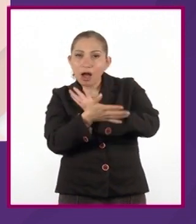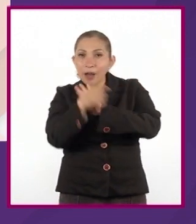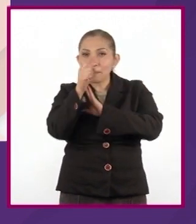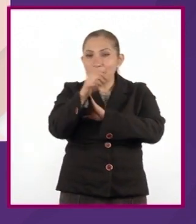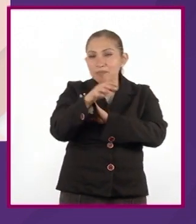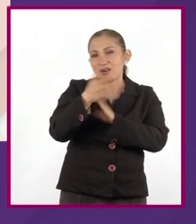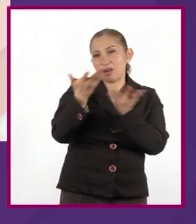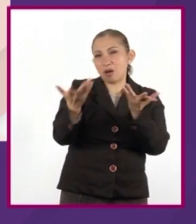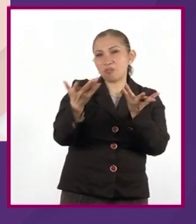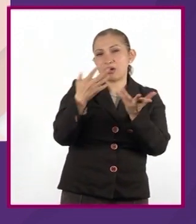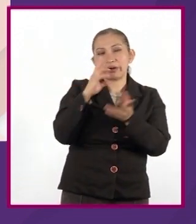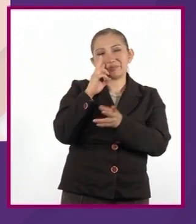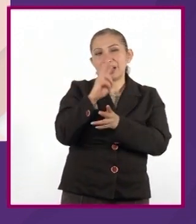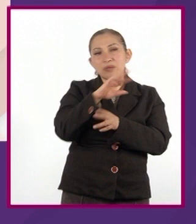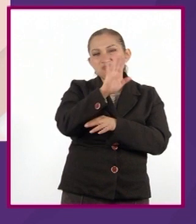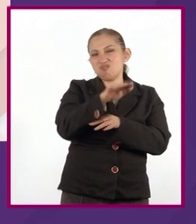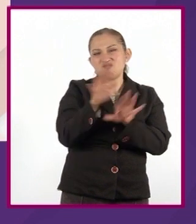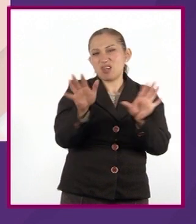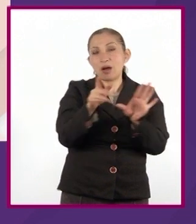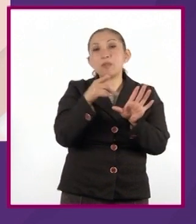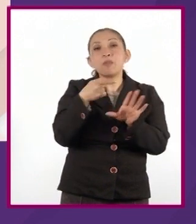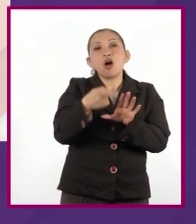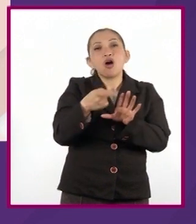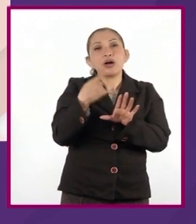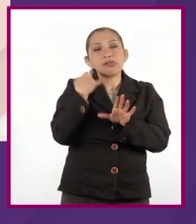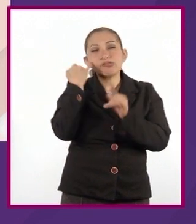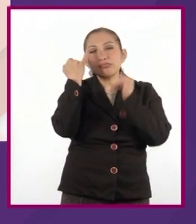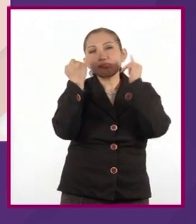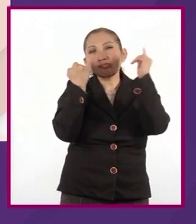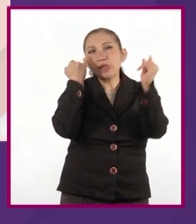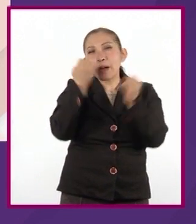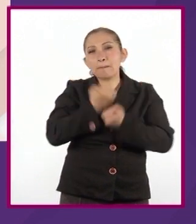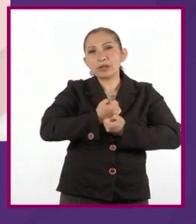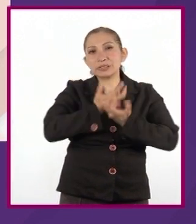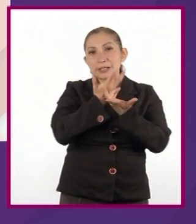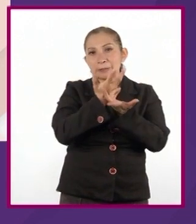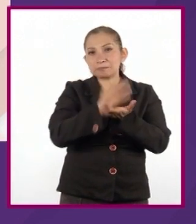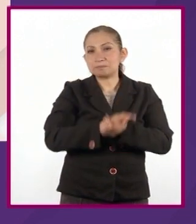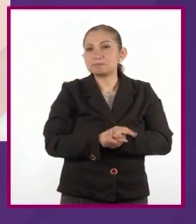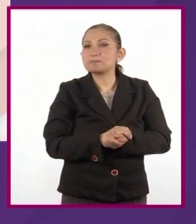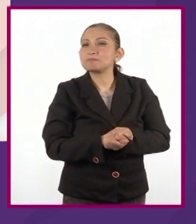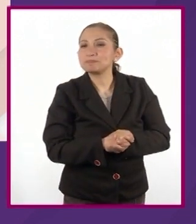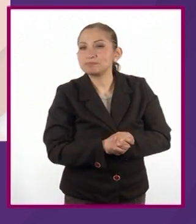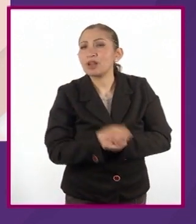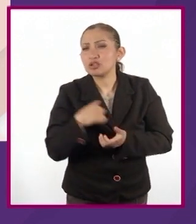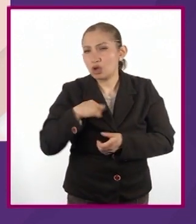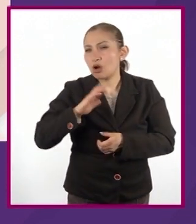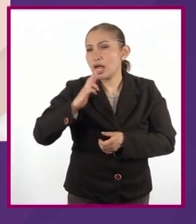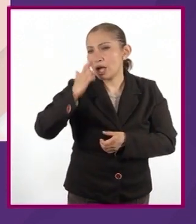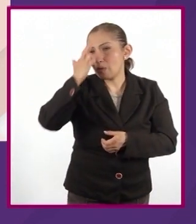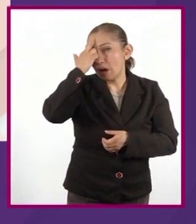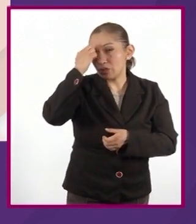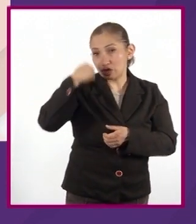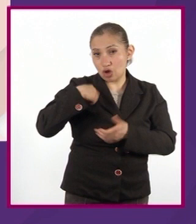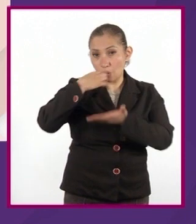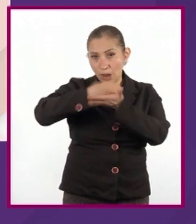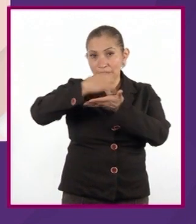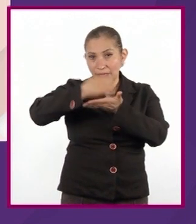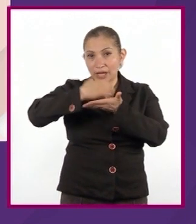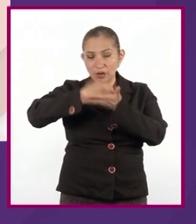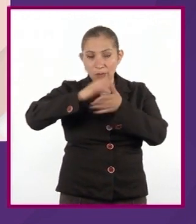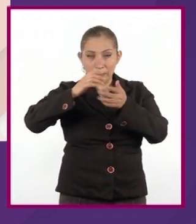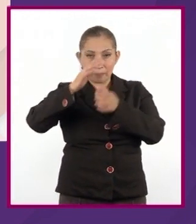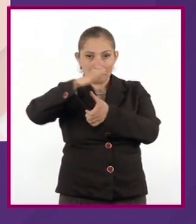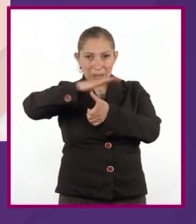condición mortal por las astucias de la poesía. Recuerdo haber tenido el cuaderno sobre mi